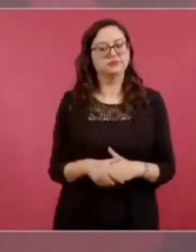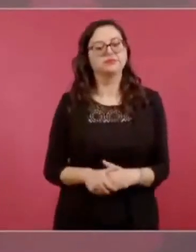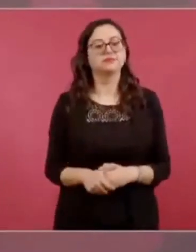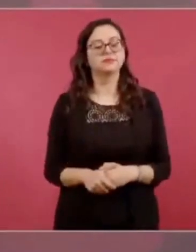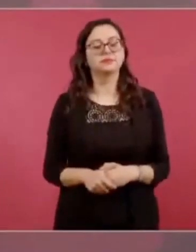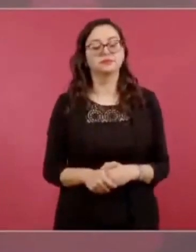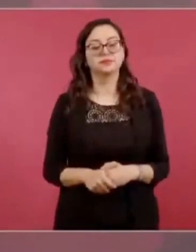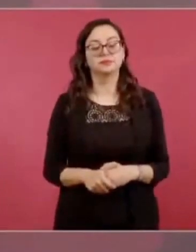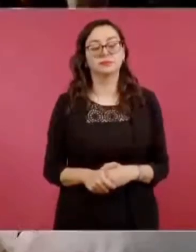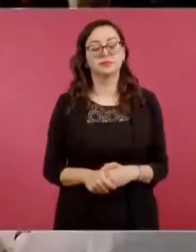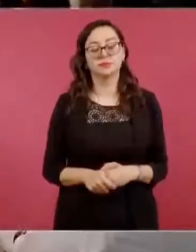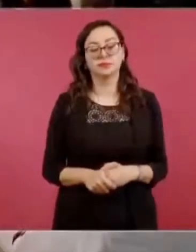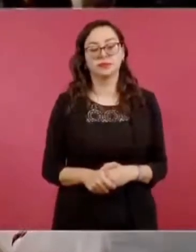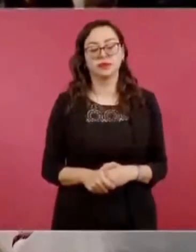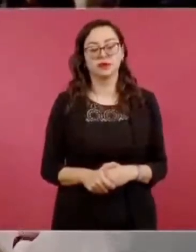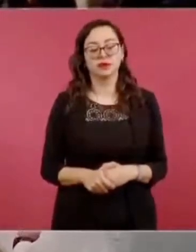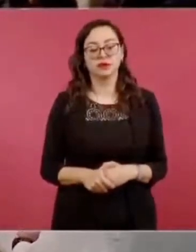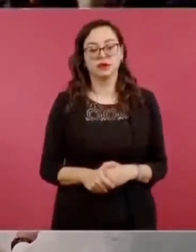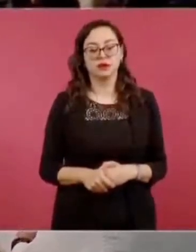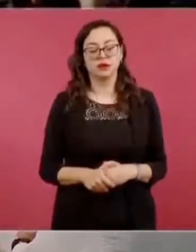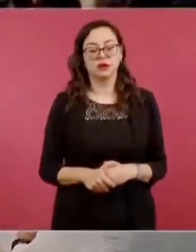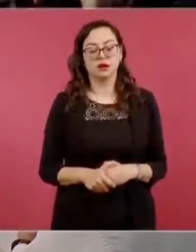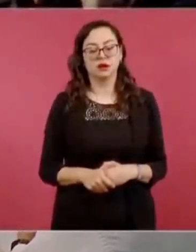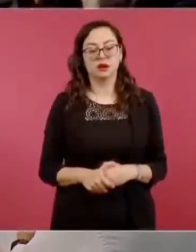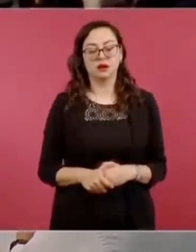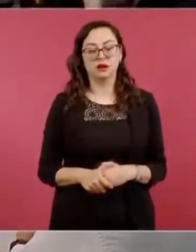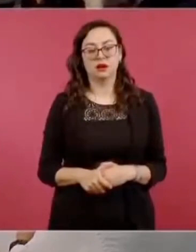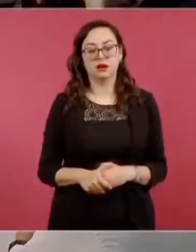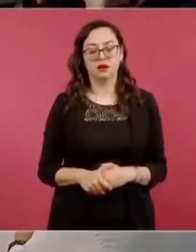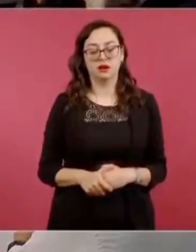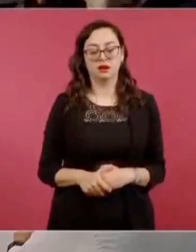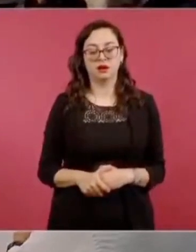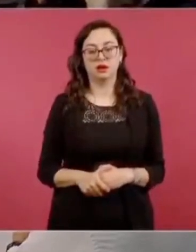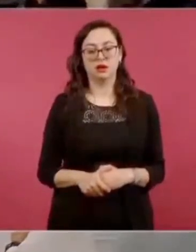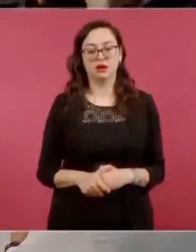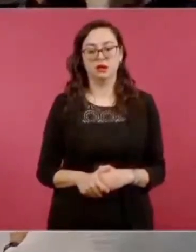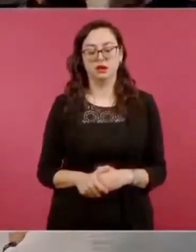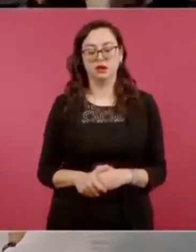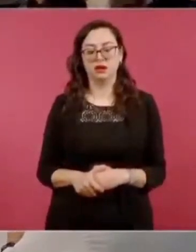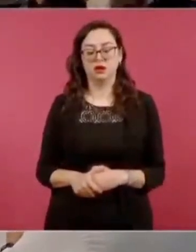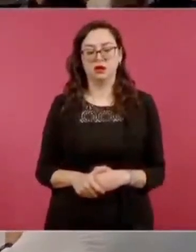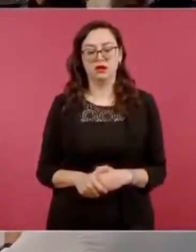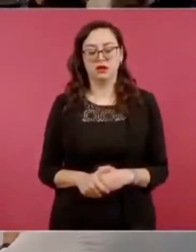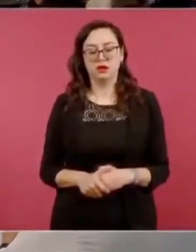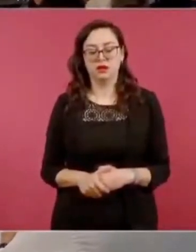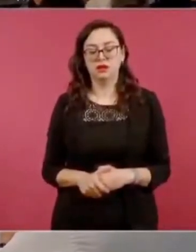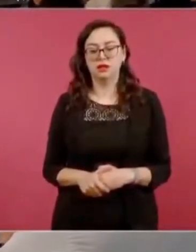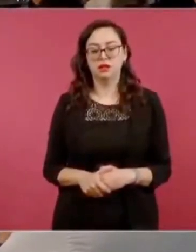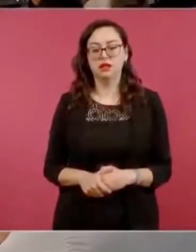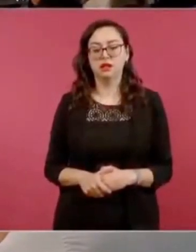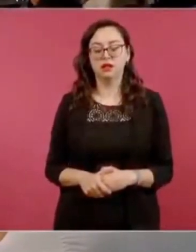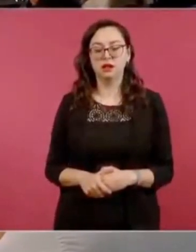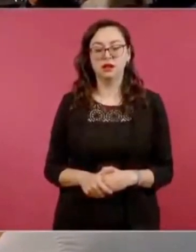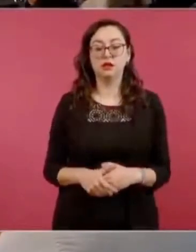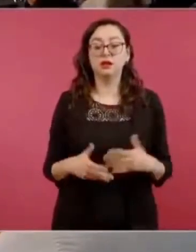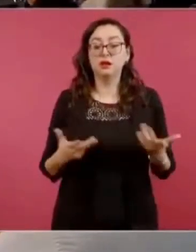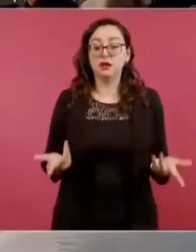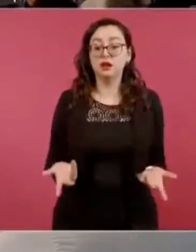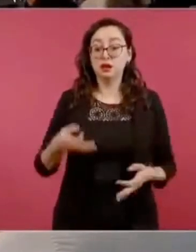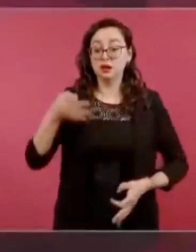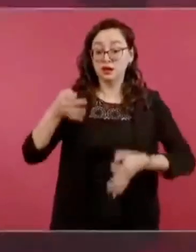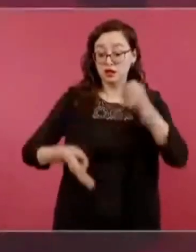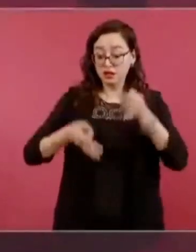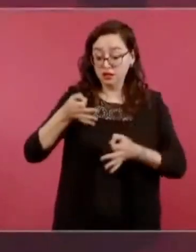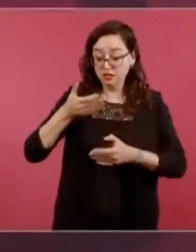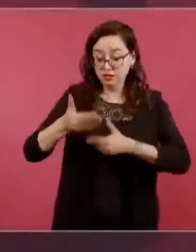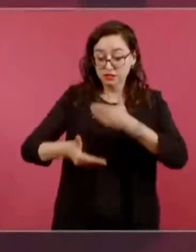Y no se continuó con el